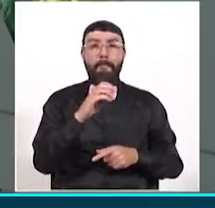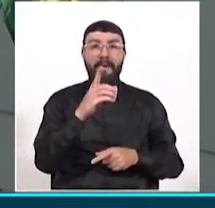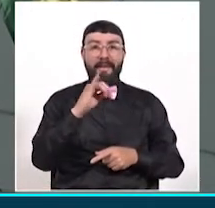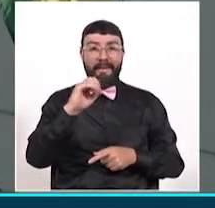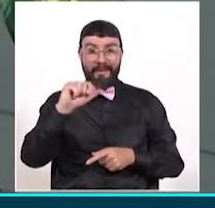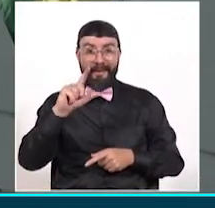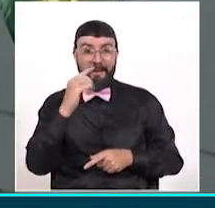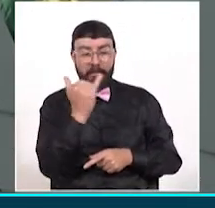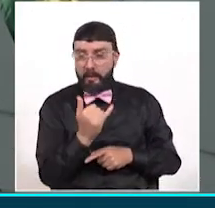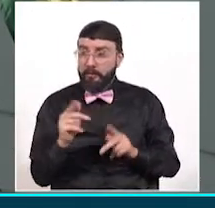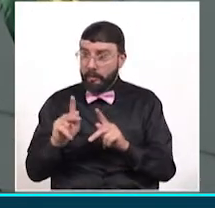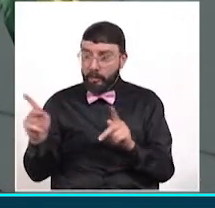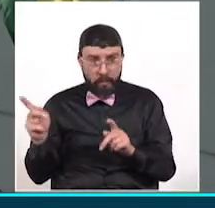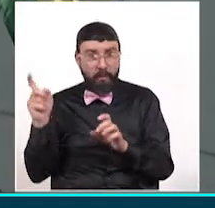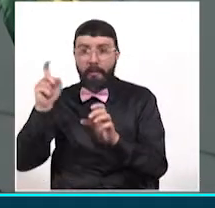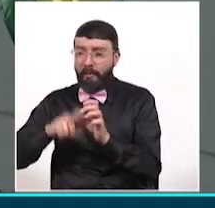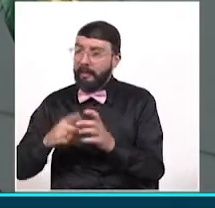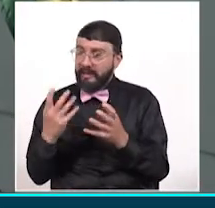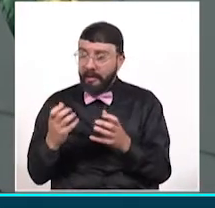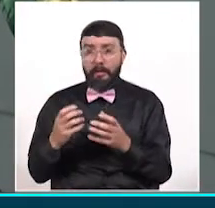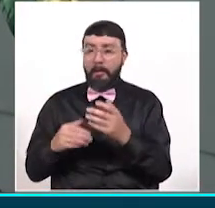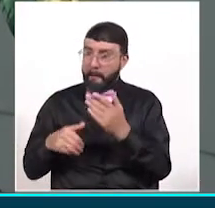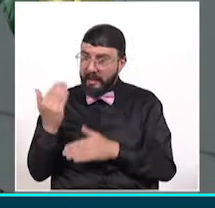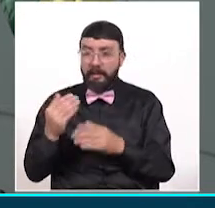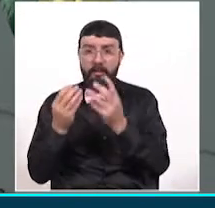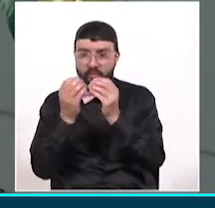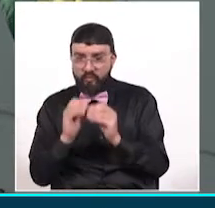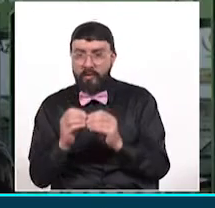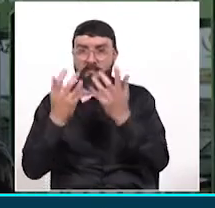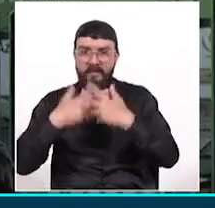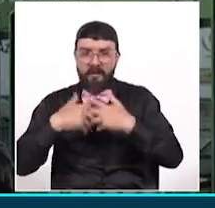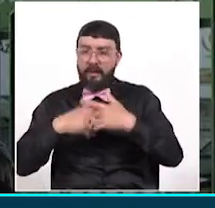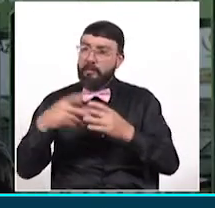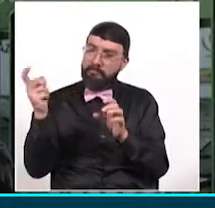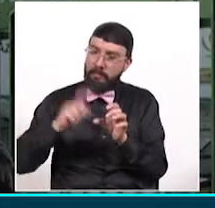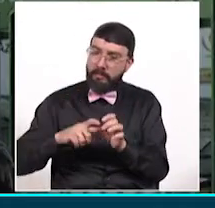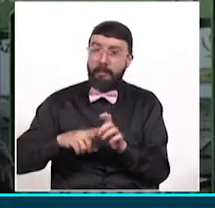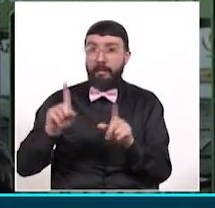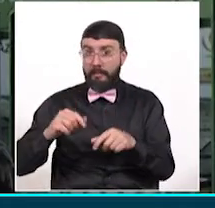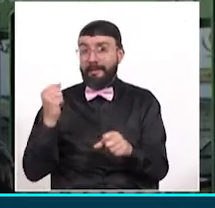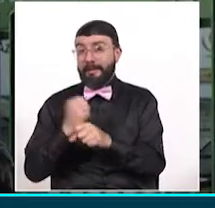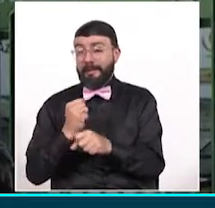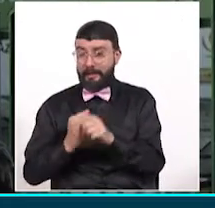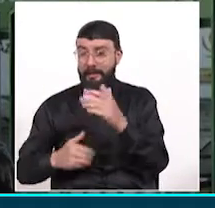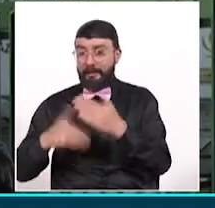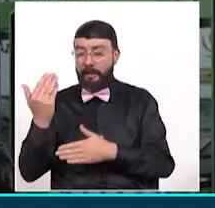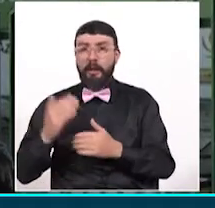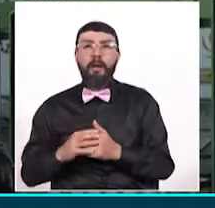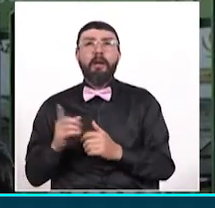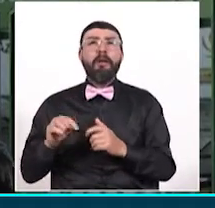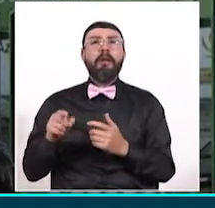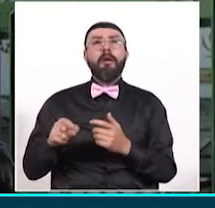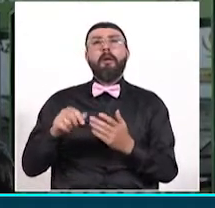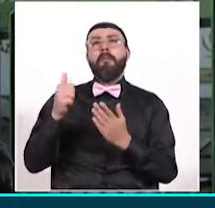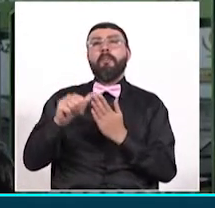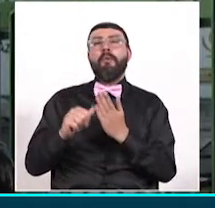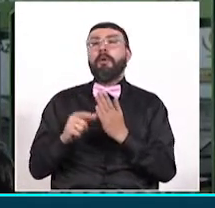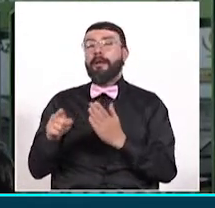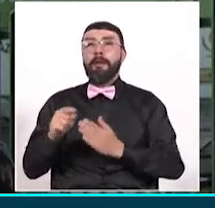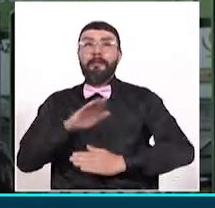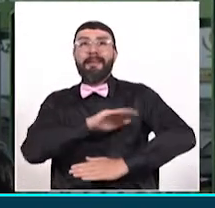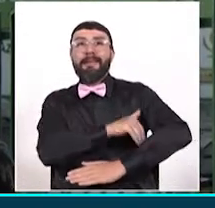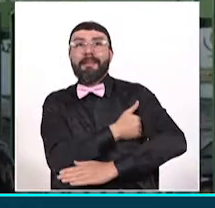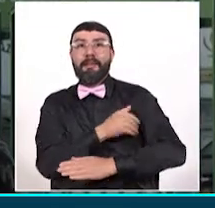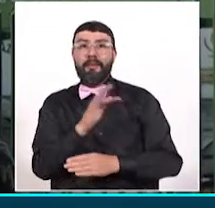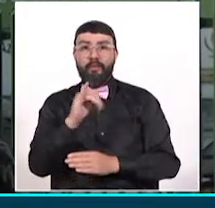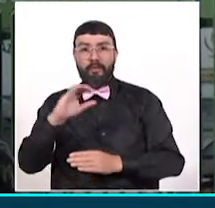motivarse para crear nuevas plazas de trabajo, pero también para reactivarse. Igualmente con los programas que tenemos del Ministerio de las TIC, con el